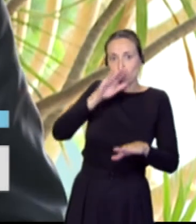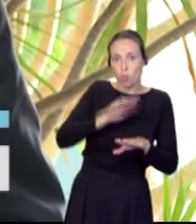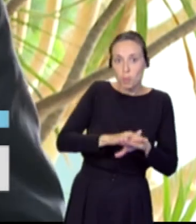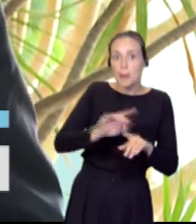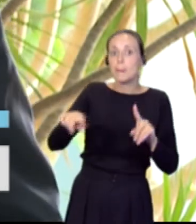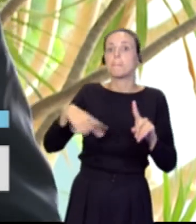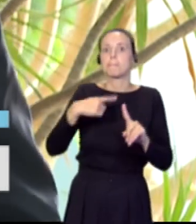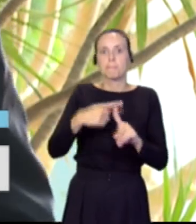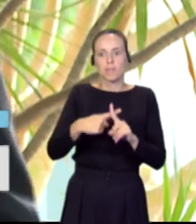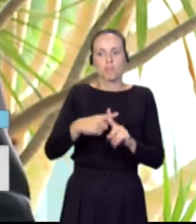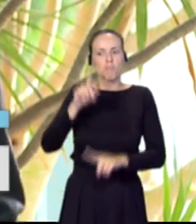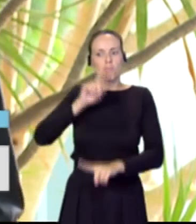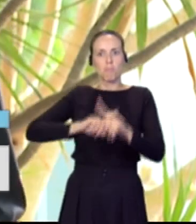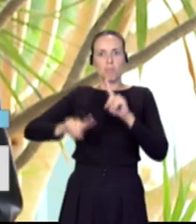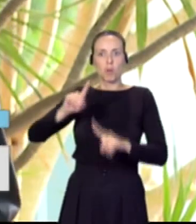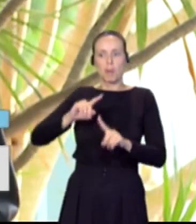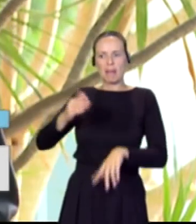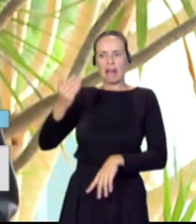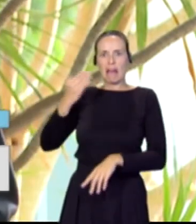afrontar sobre una base ad hoc.